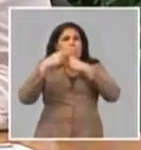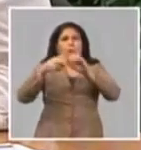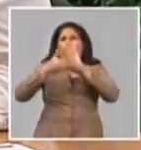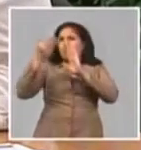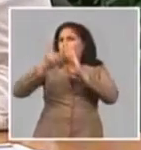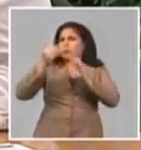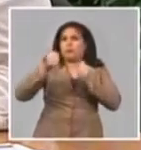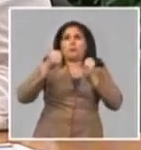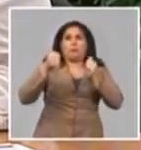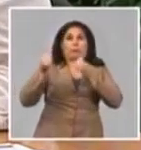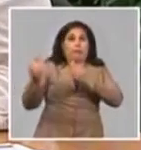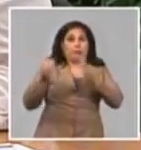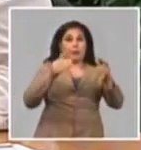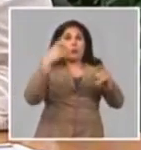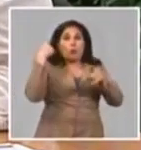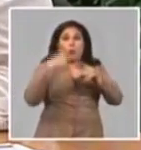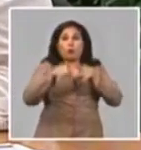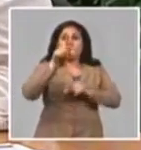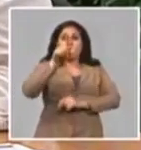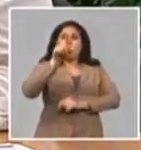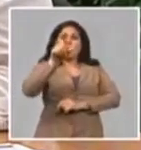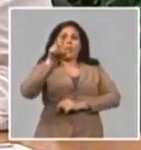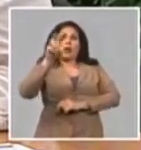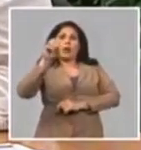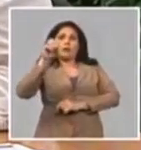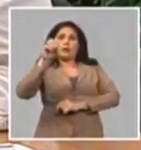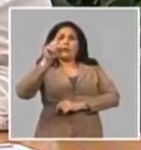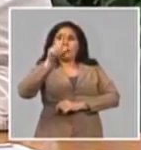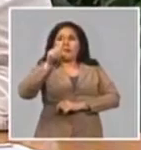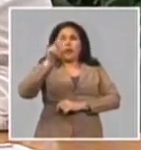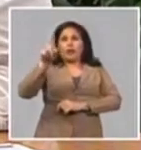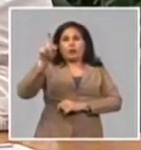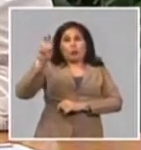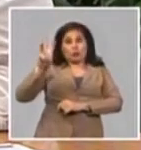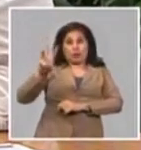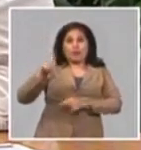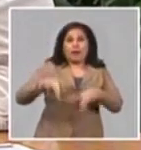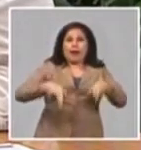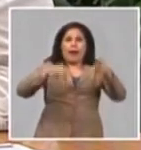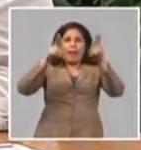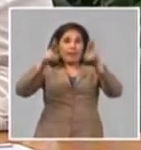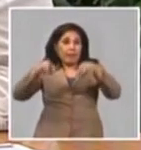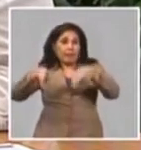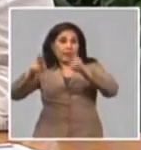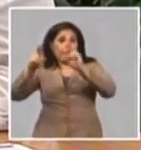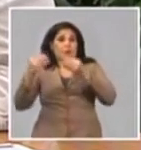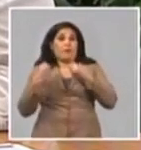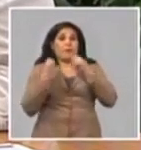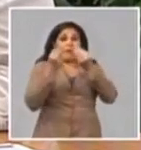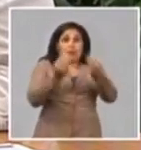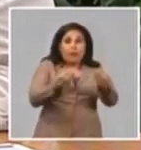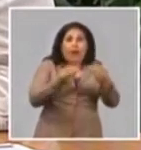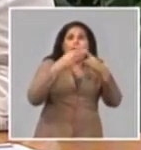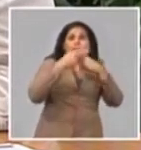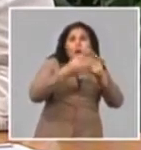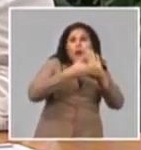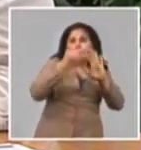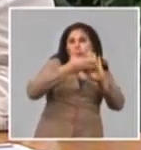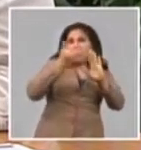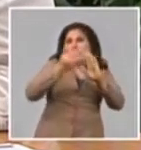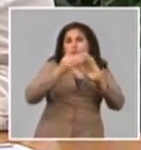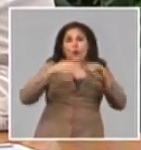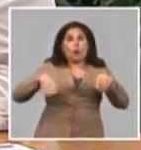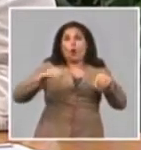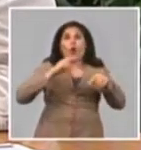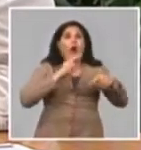También se hicieron 113 edificios, se le sustituyeron todas